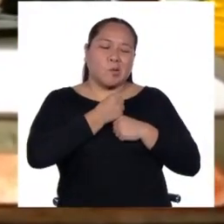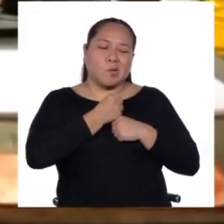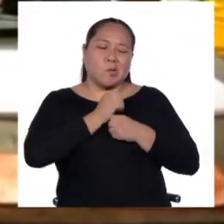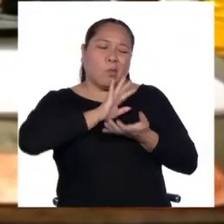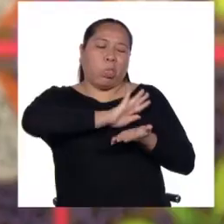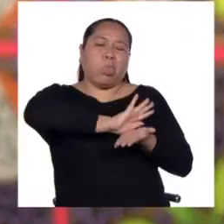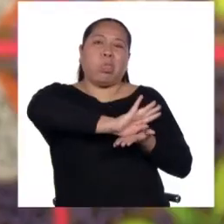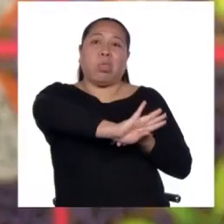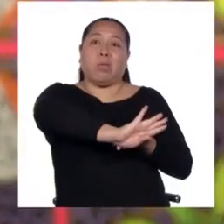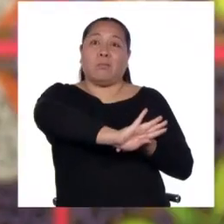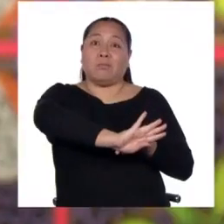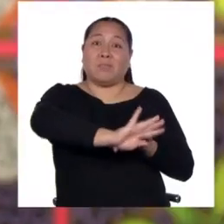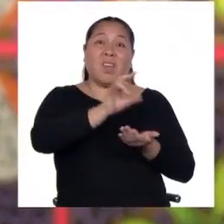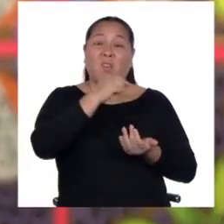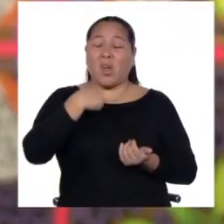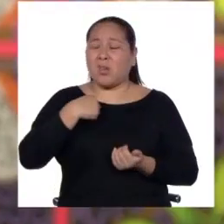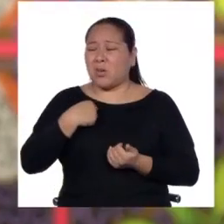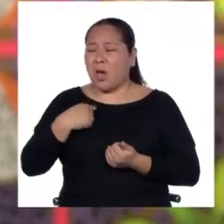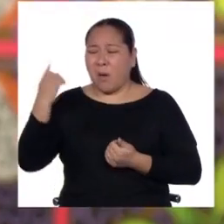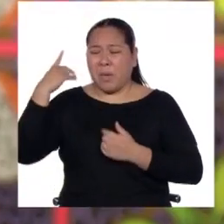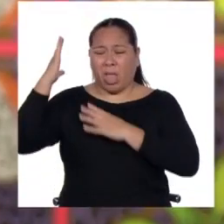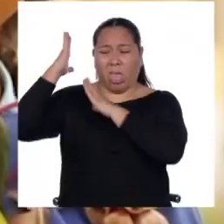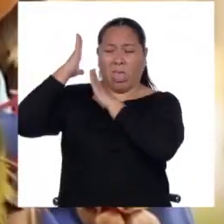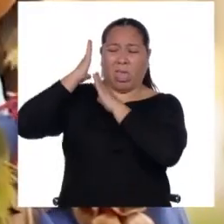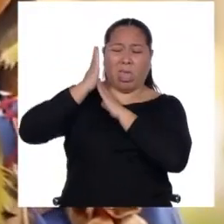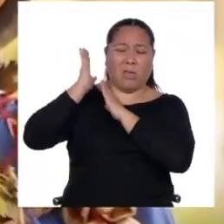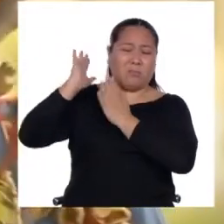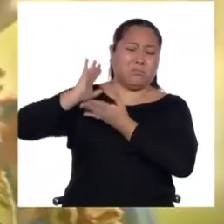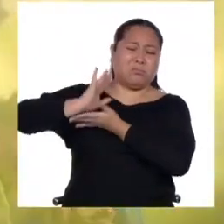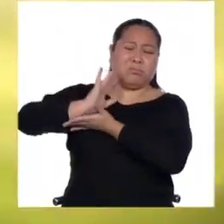que él o ella sufrieron cuando jóvenes.